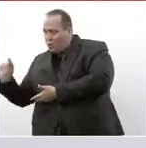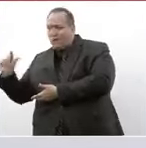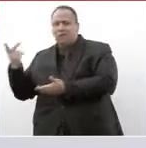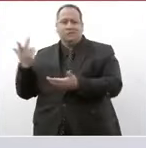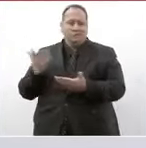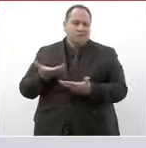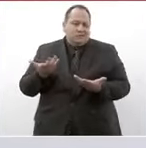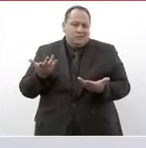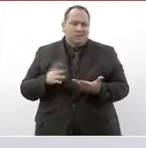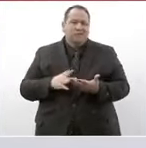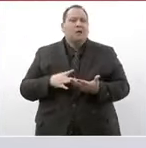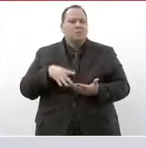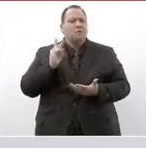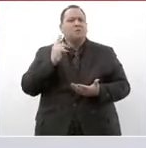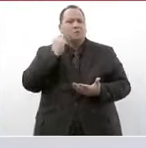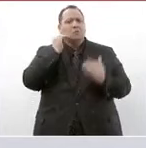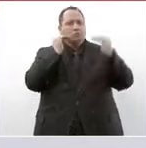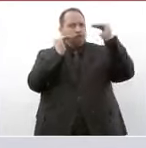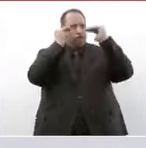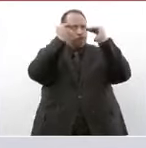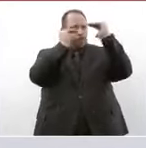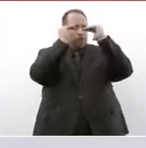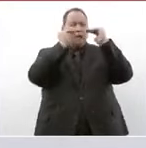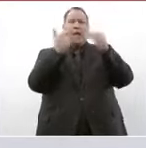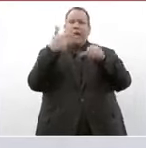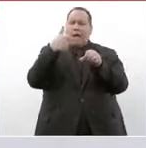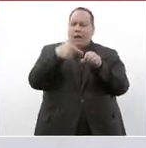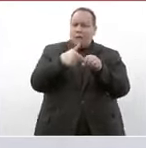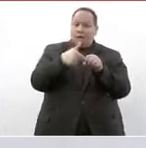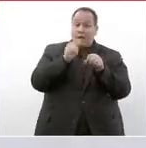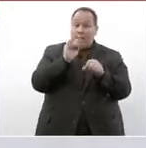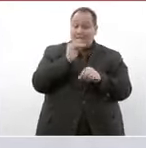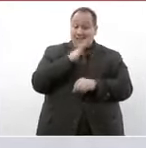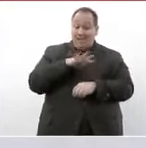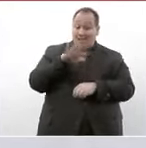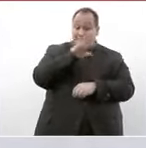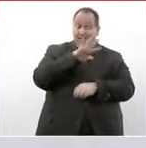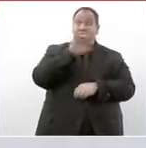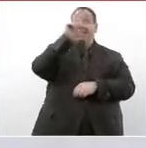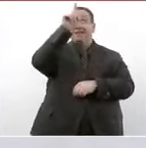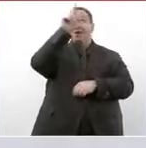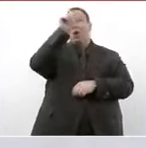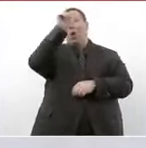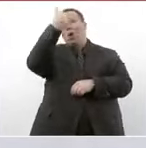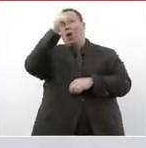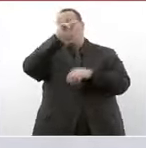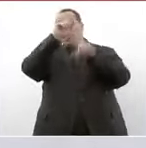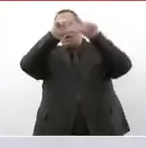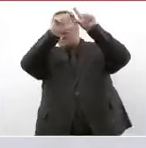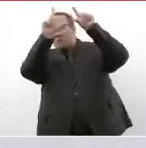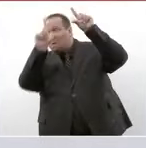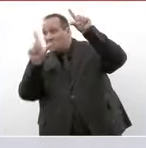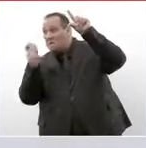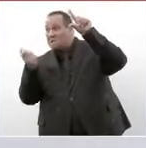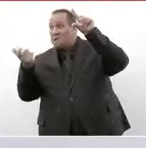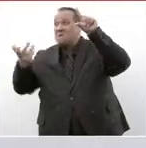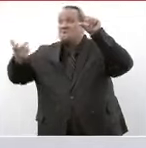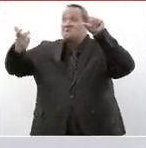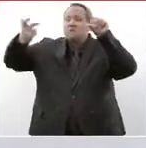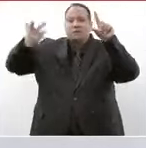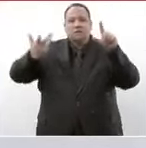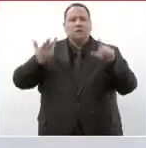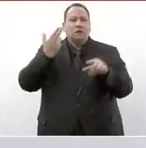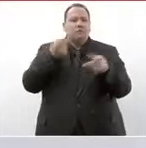pero de todas maneras la gasolina en Tijuana está más barata que en el resto del país por